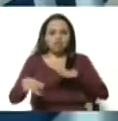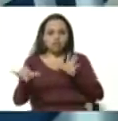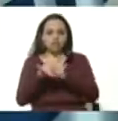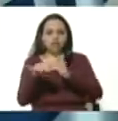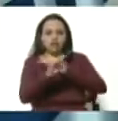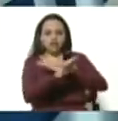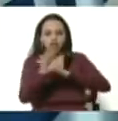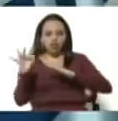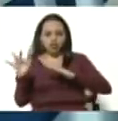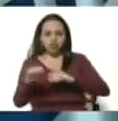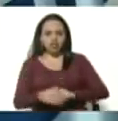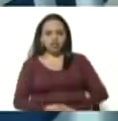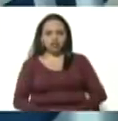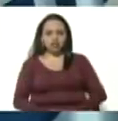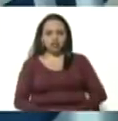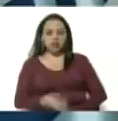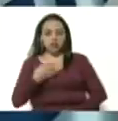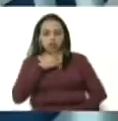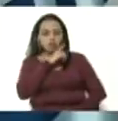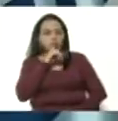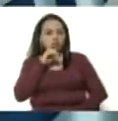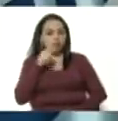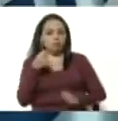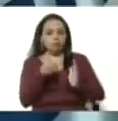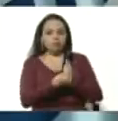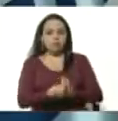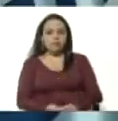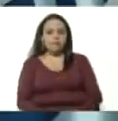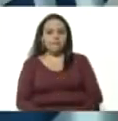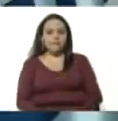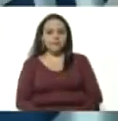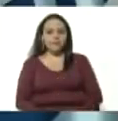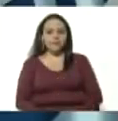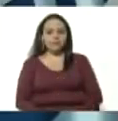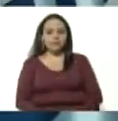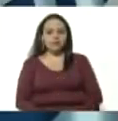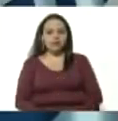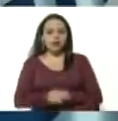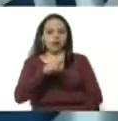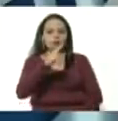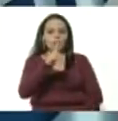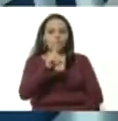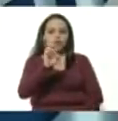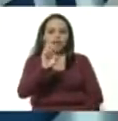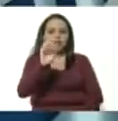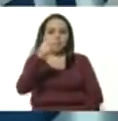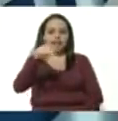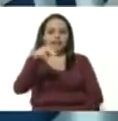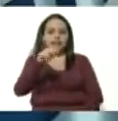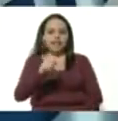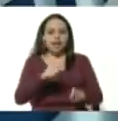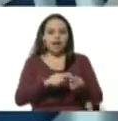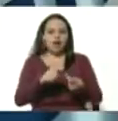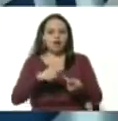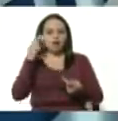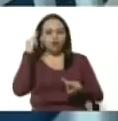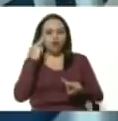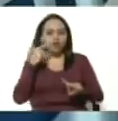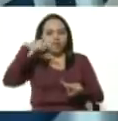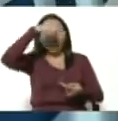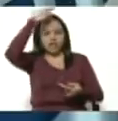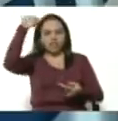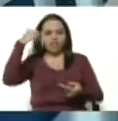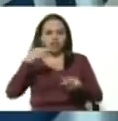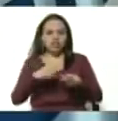que voy a nombrar a continuación. Pedro María Oreña, Simón Bolívar, Rafael Urdaneta, Ayacucho